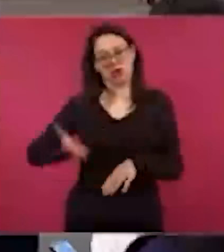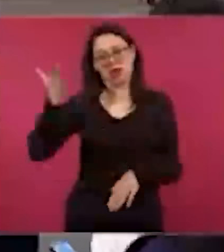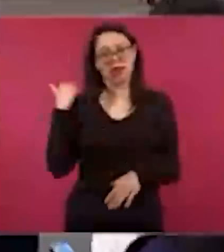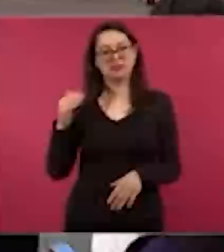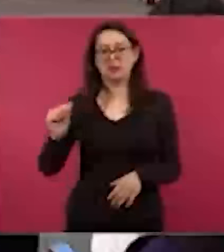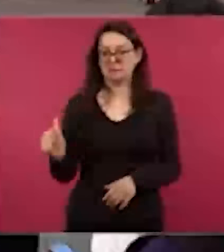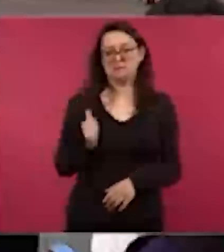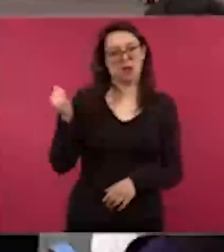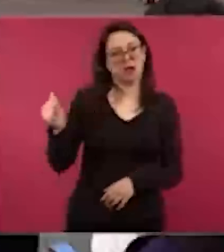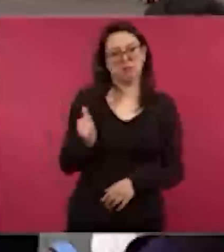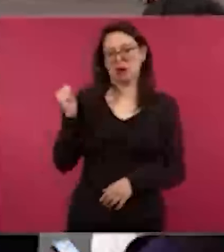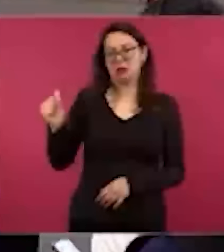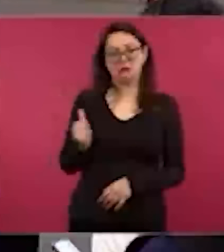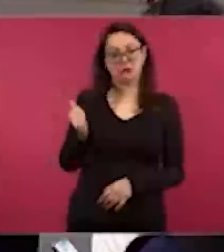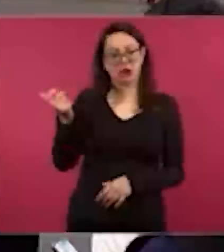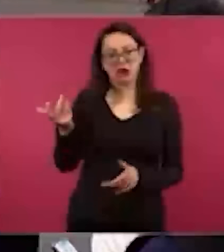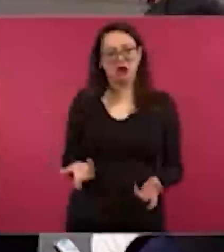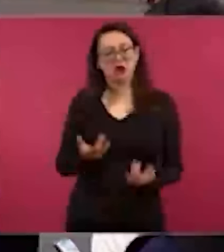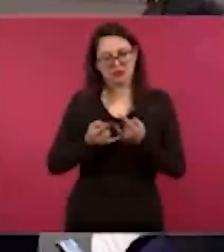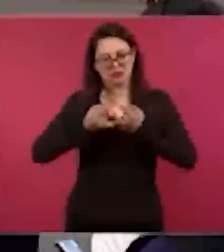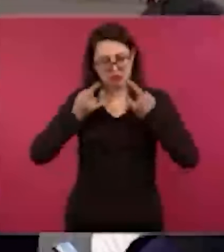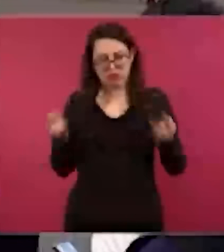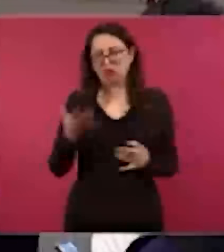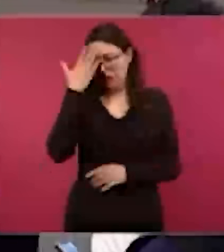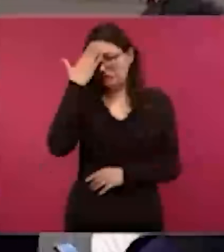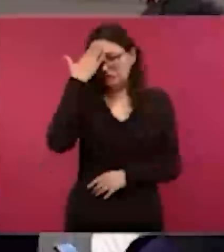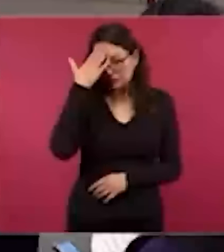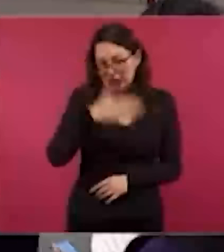como ya sabemos la historia, como usted también lo narra en su libro.